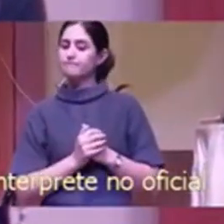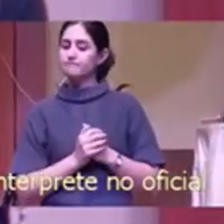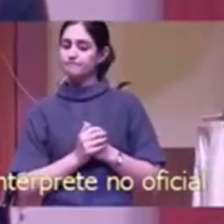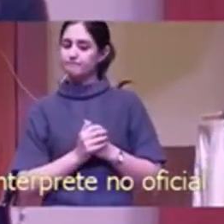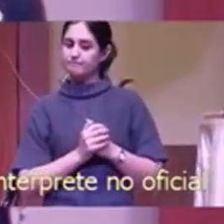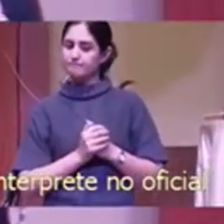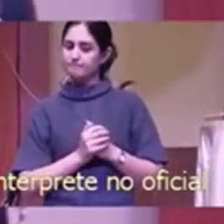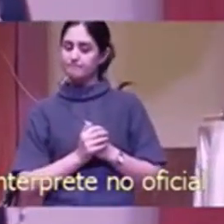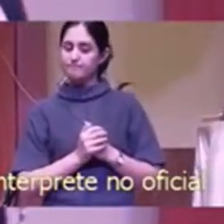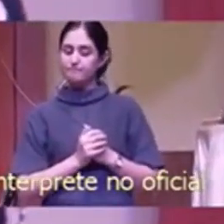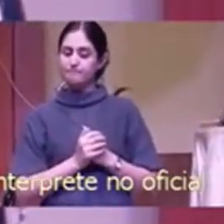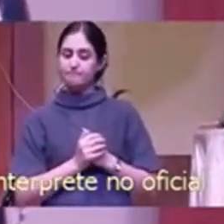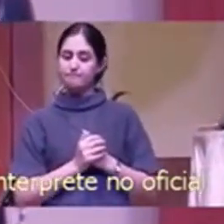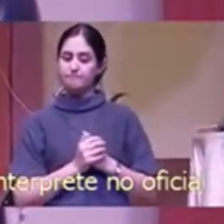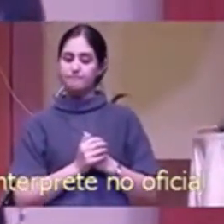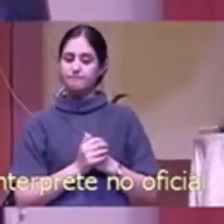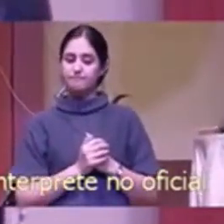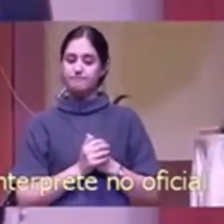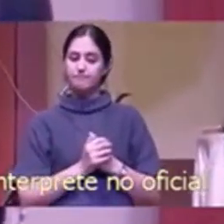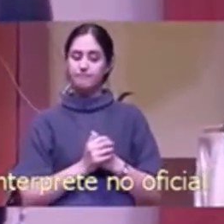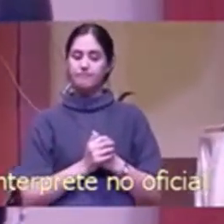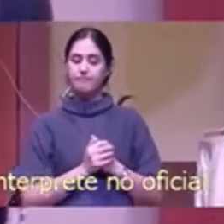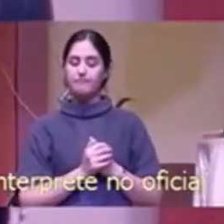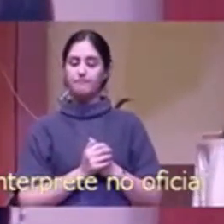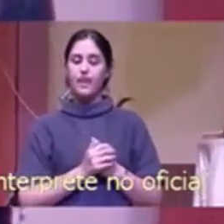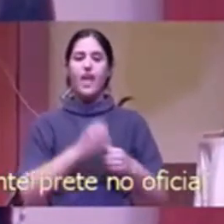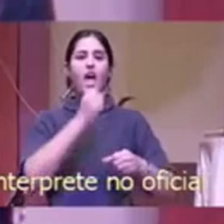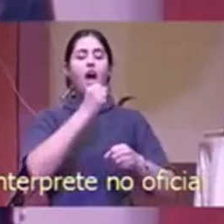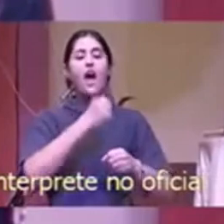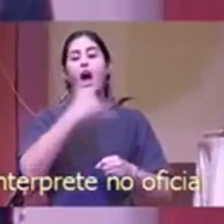países del mundo,